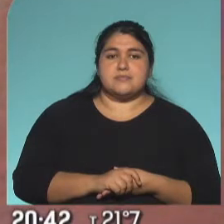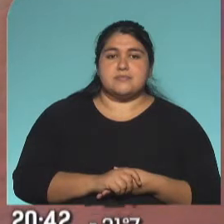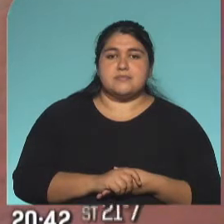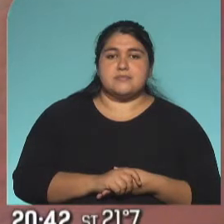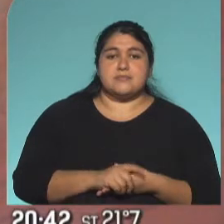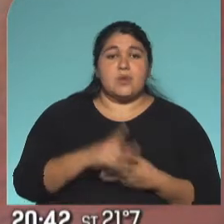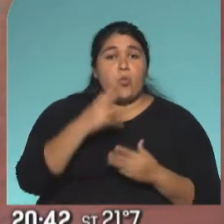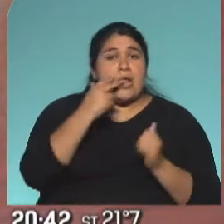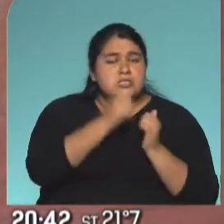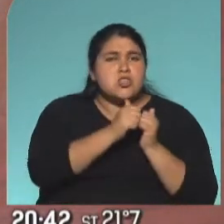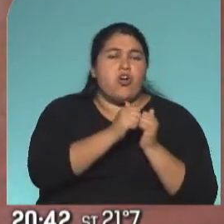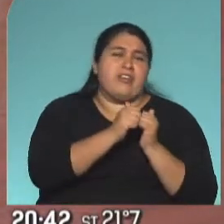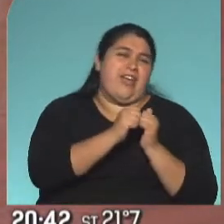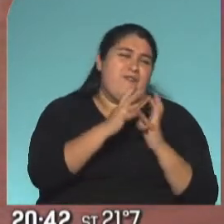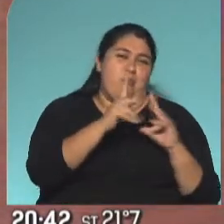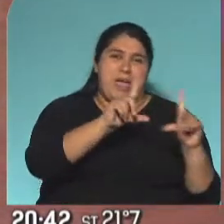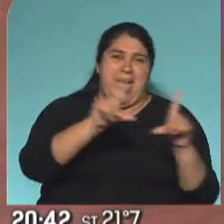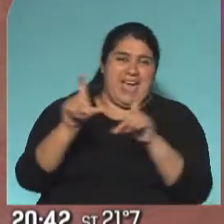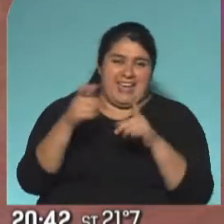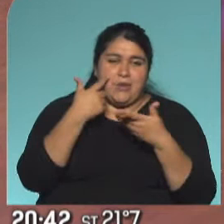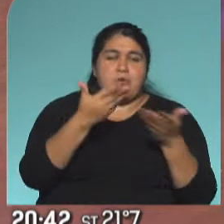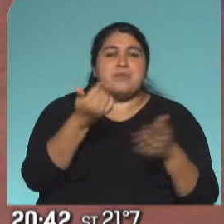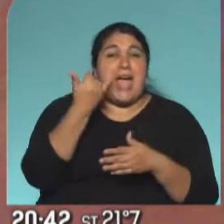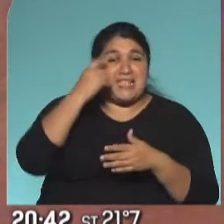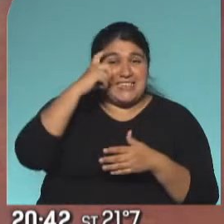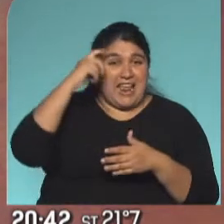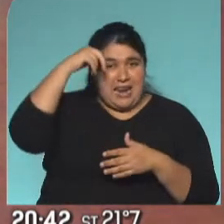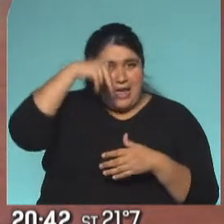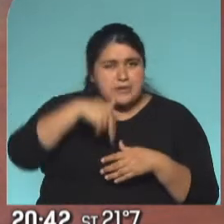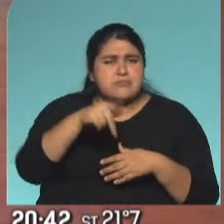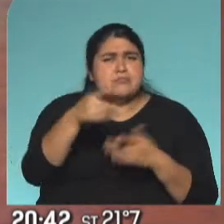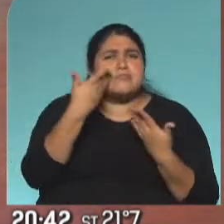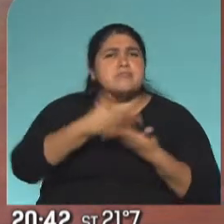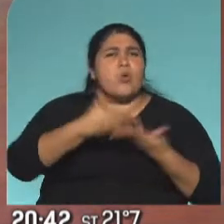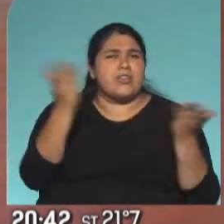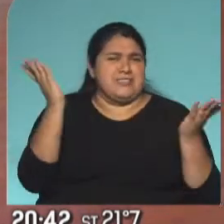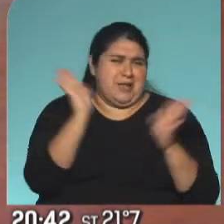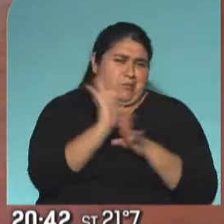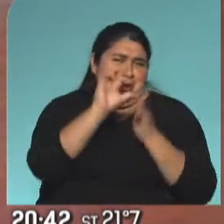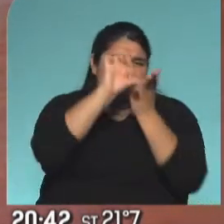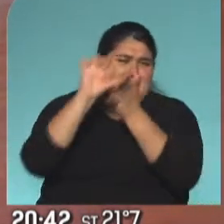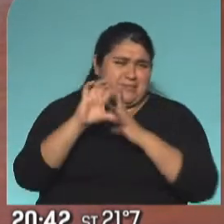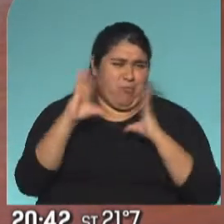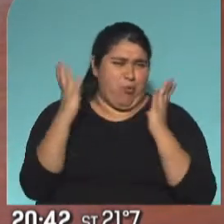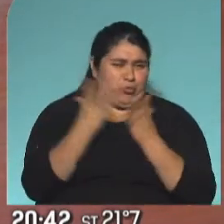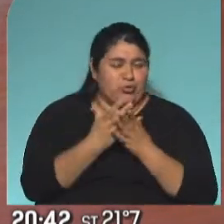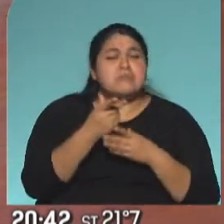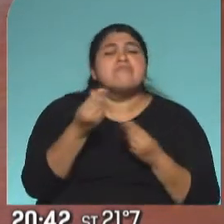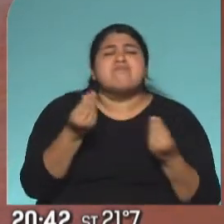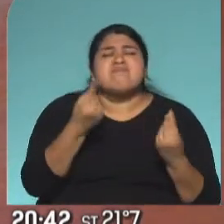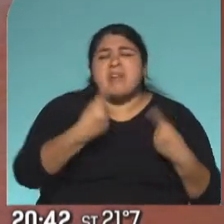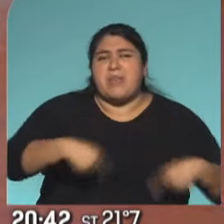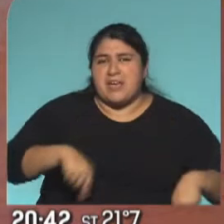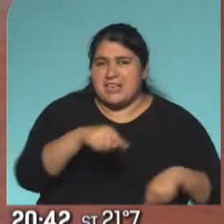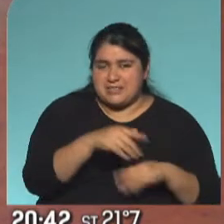Una historia en tres imágenes. A Yelén Oliva nos lleva de viaje por el mundo en esta sección. ¿A dónde vamos, Ayalén? En este caso,